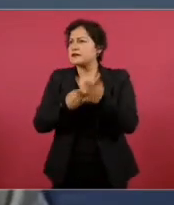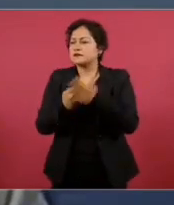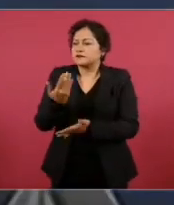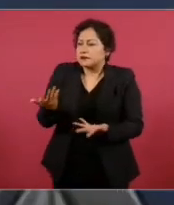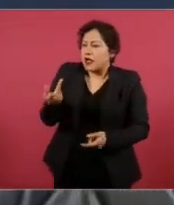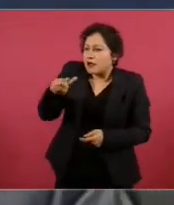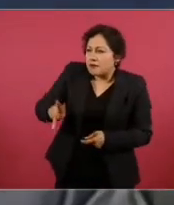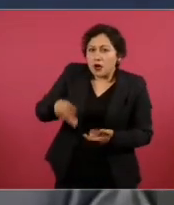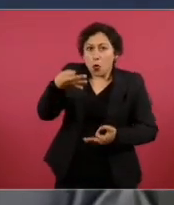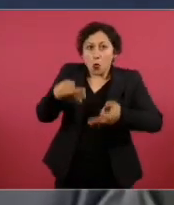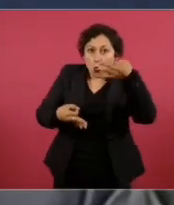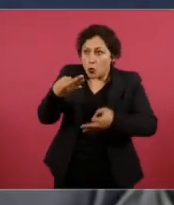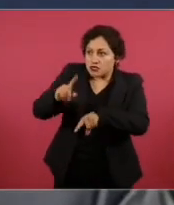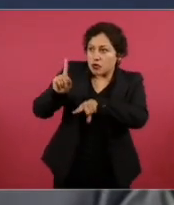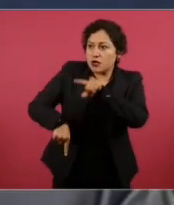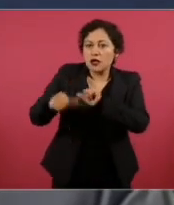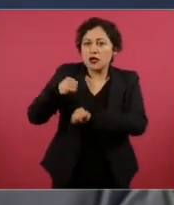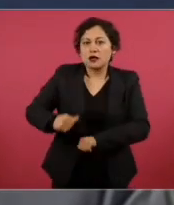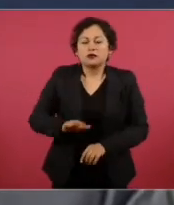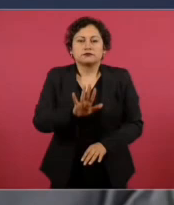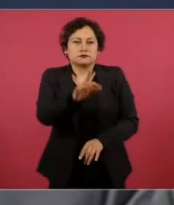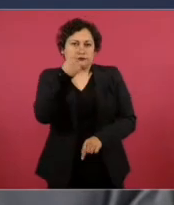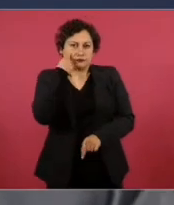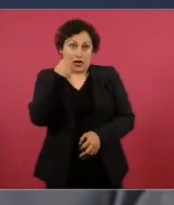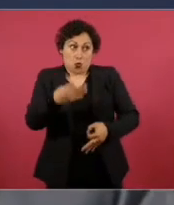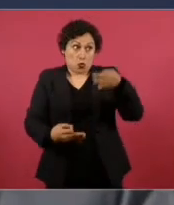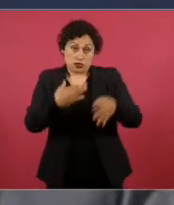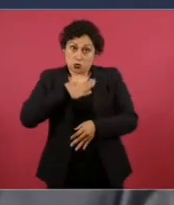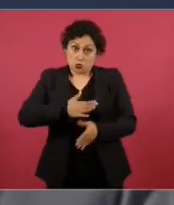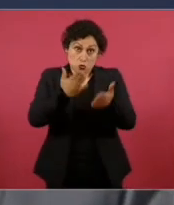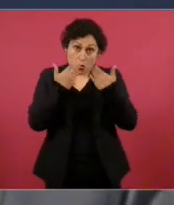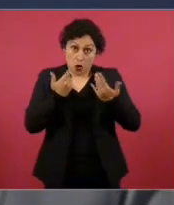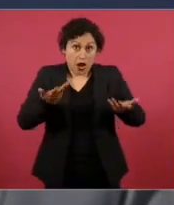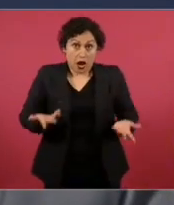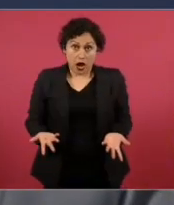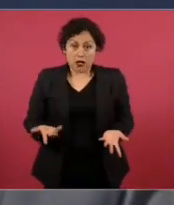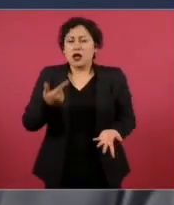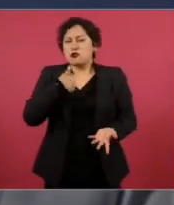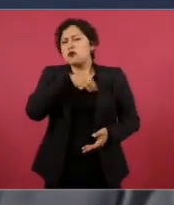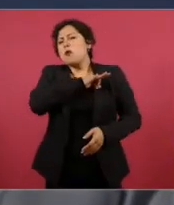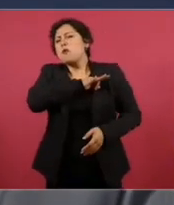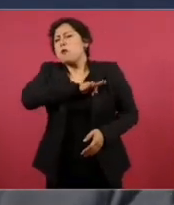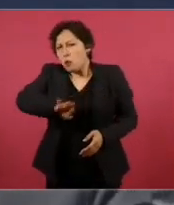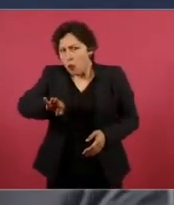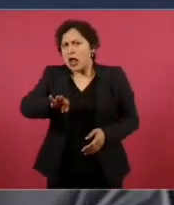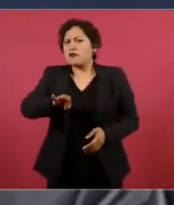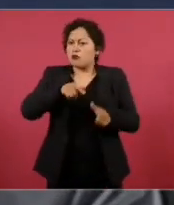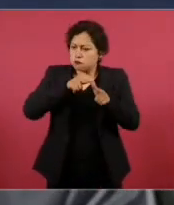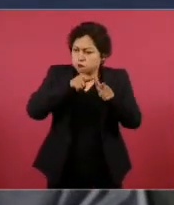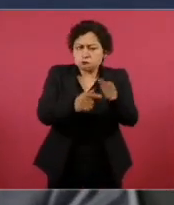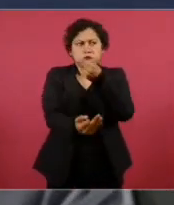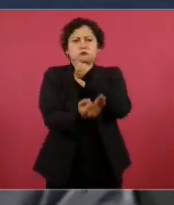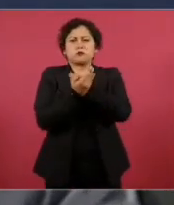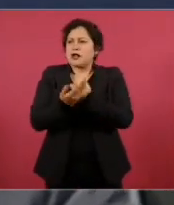si es un juicio injusto, yo tengo derecho a la legítima defensa. ¿Cómo? ¿Cómo? Yo